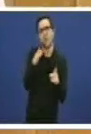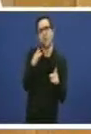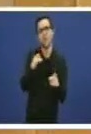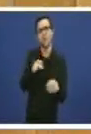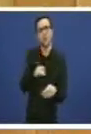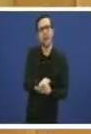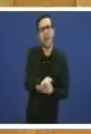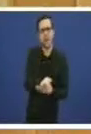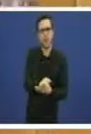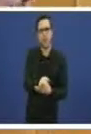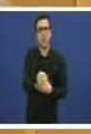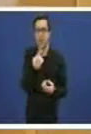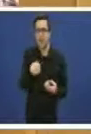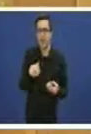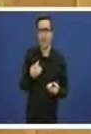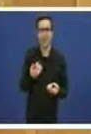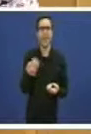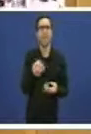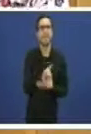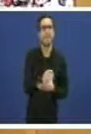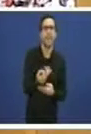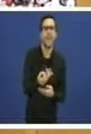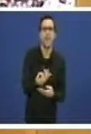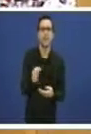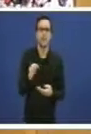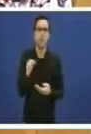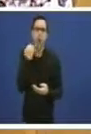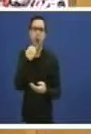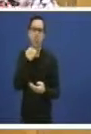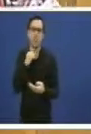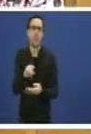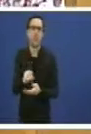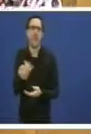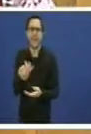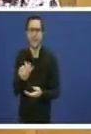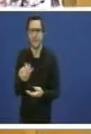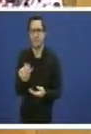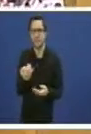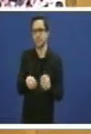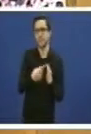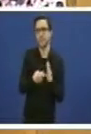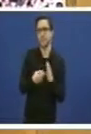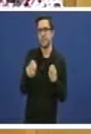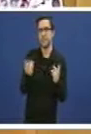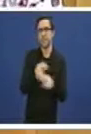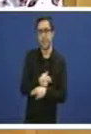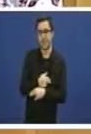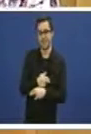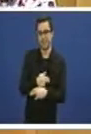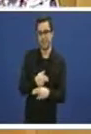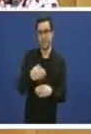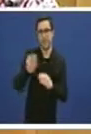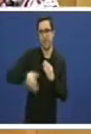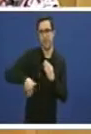fraude que o uso abusivo incorporan tamén na lei de acompañamento o cobro de 10 euros pola renovación da tarxeta sanitaria ou